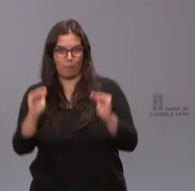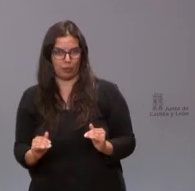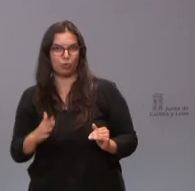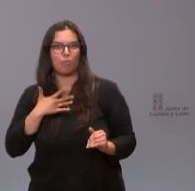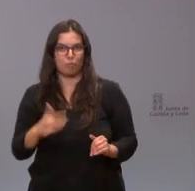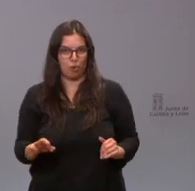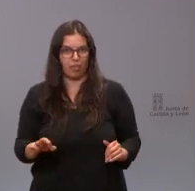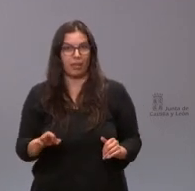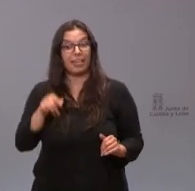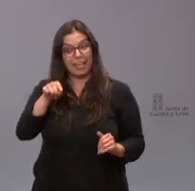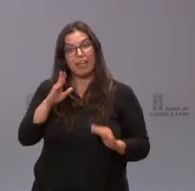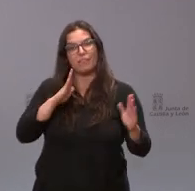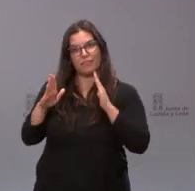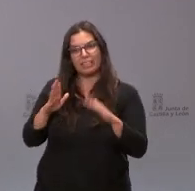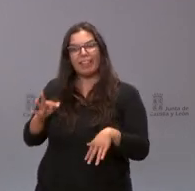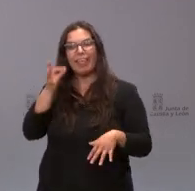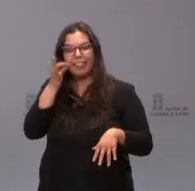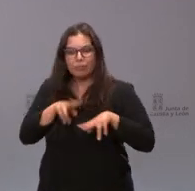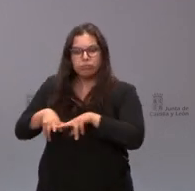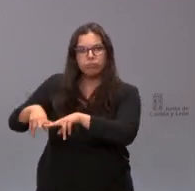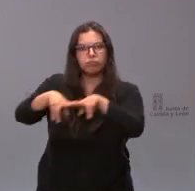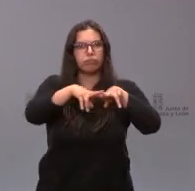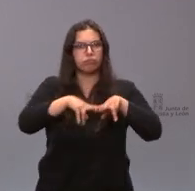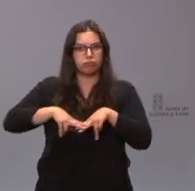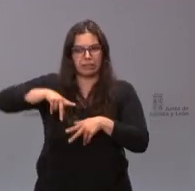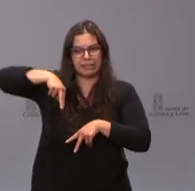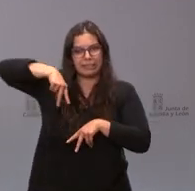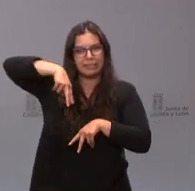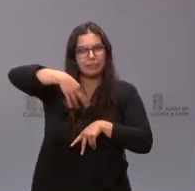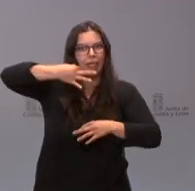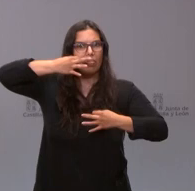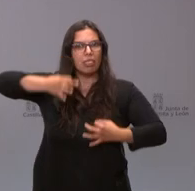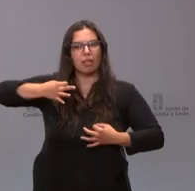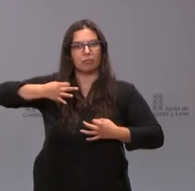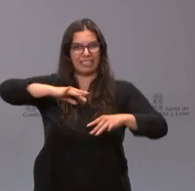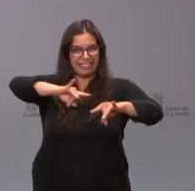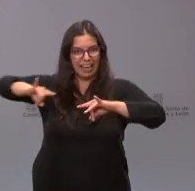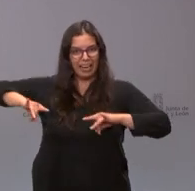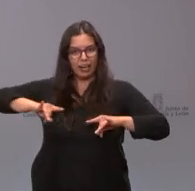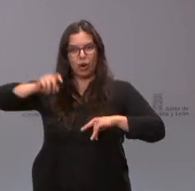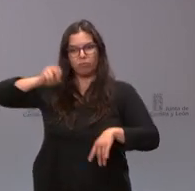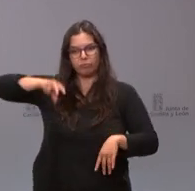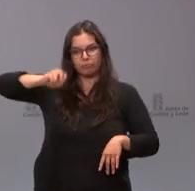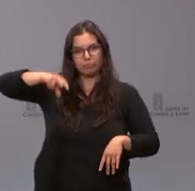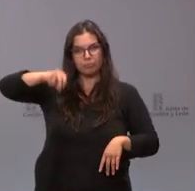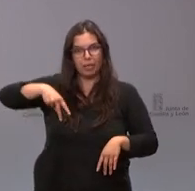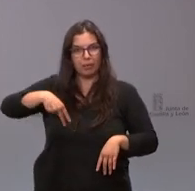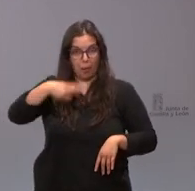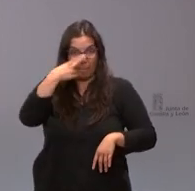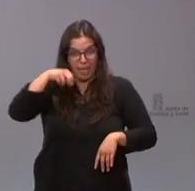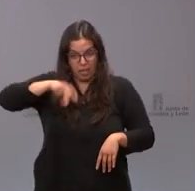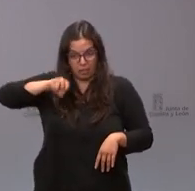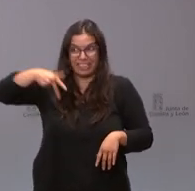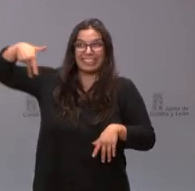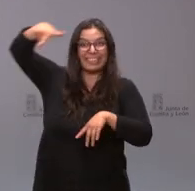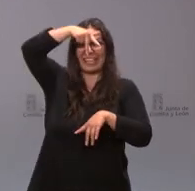se está ahora en la de definición concreta dentro del terreno del recorrido ya a pie no por satélite